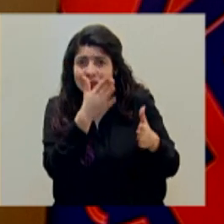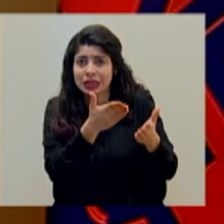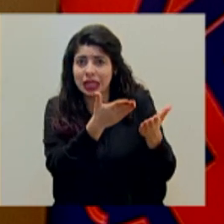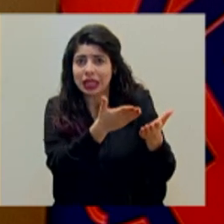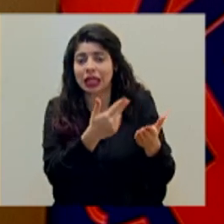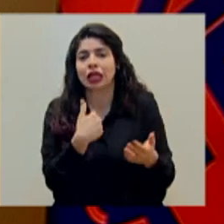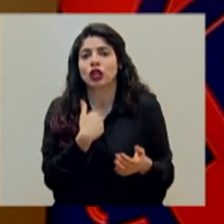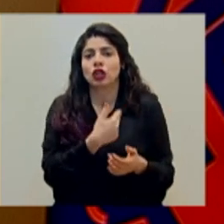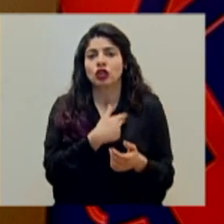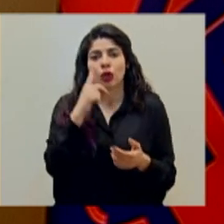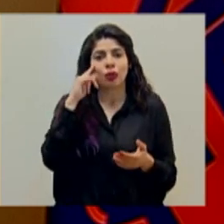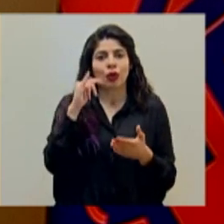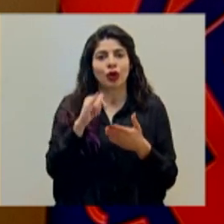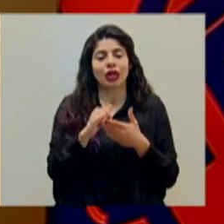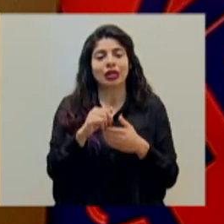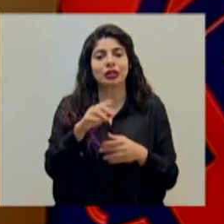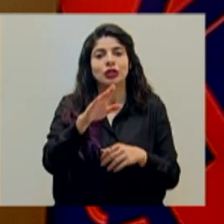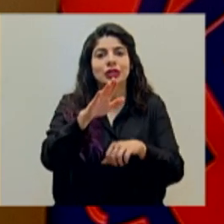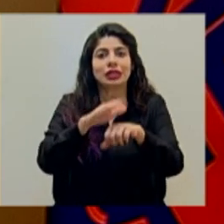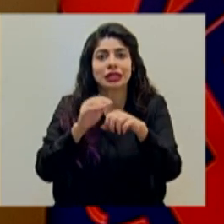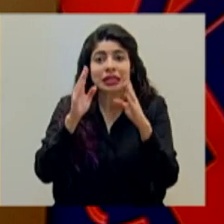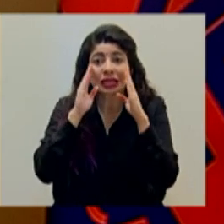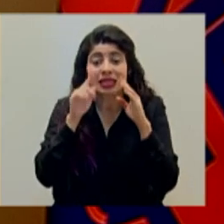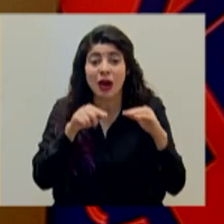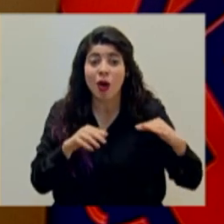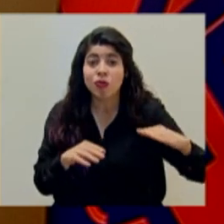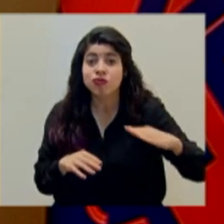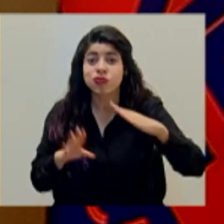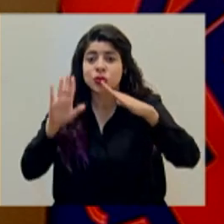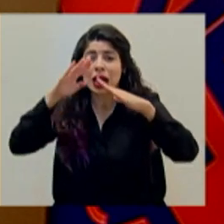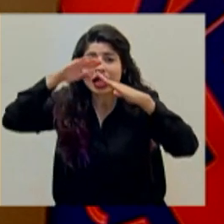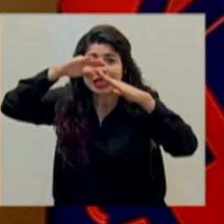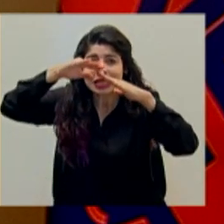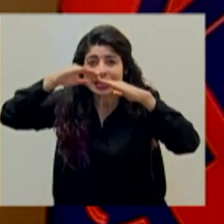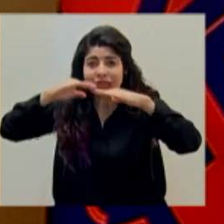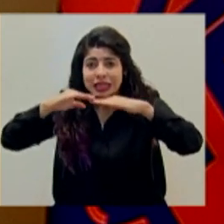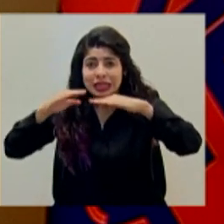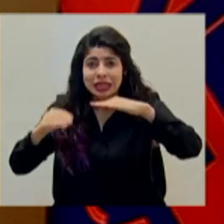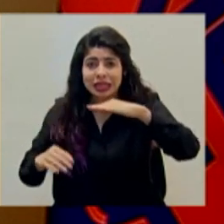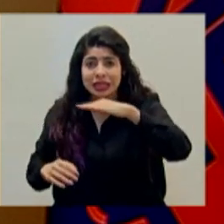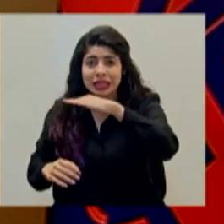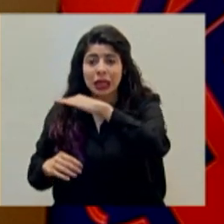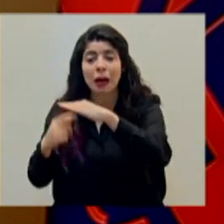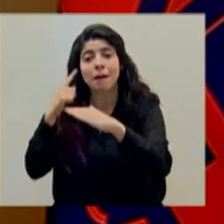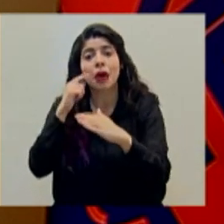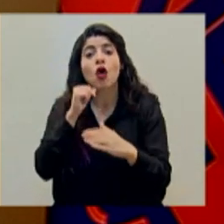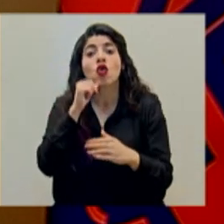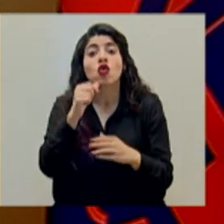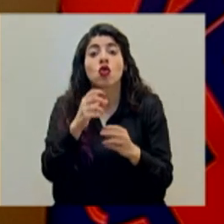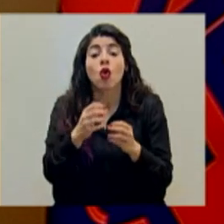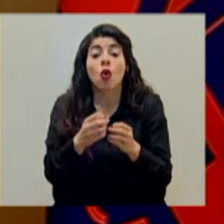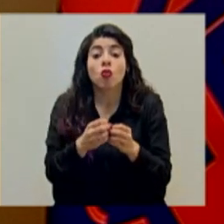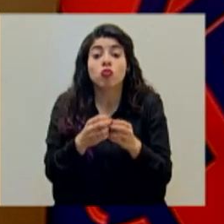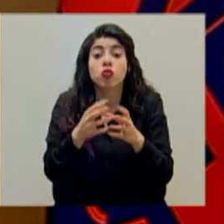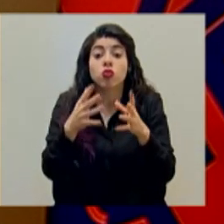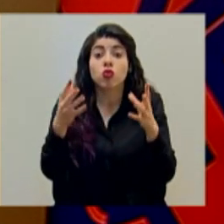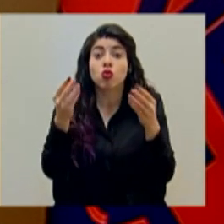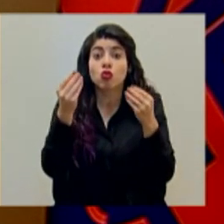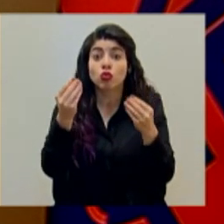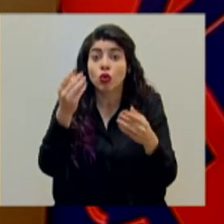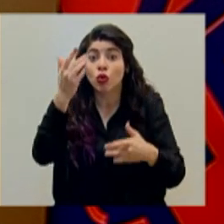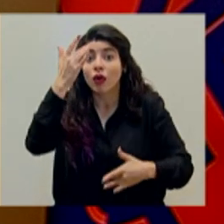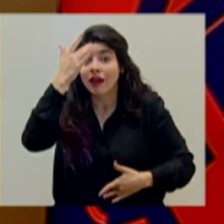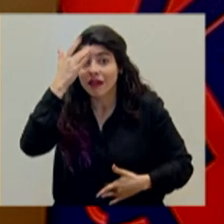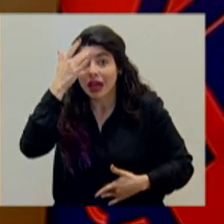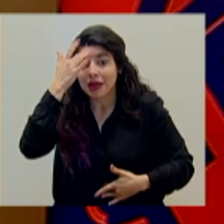hacemos un llamado que hay que detener la curva de contagios para que no se generen nuevos casos desde el punto de vista